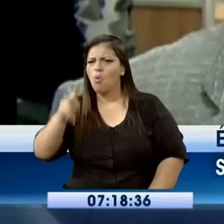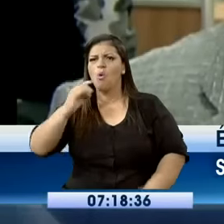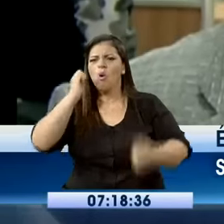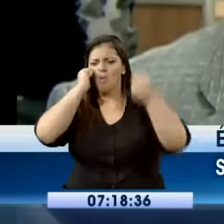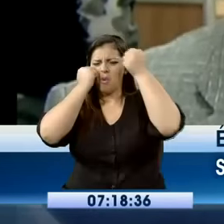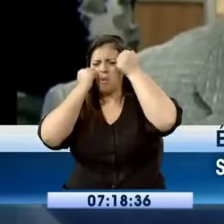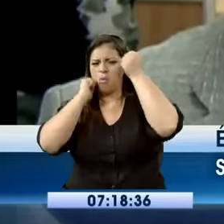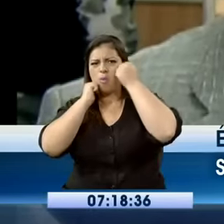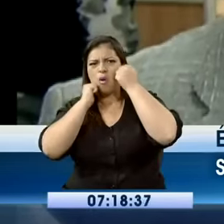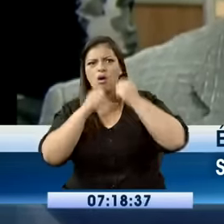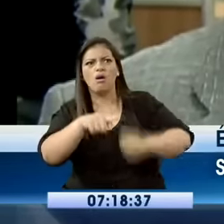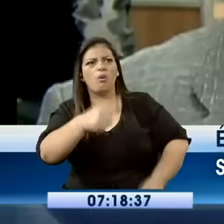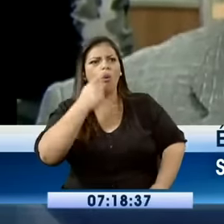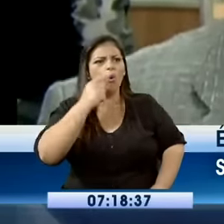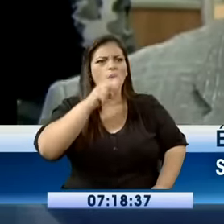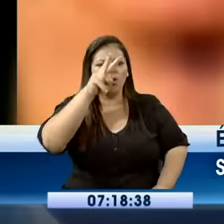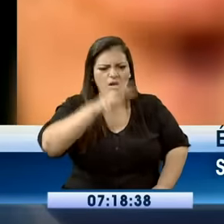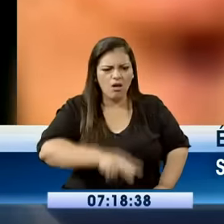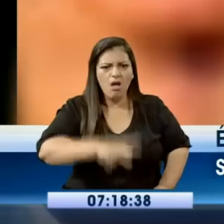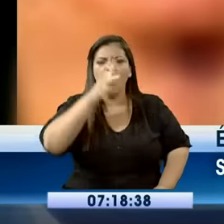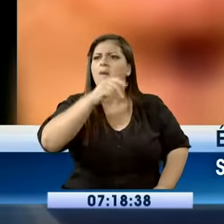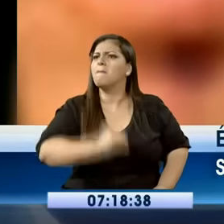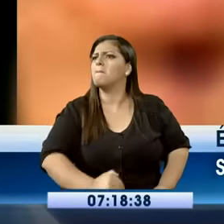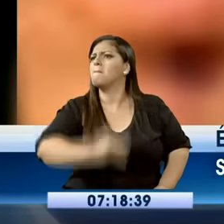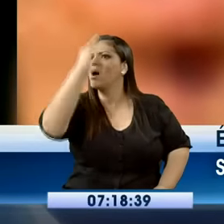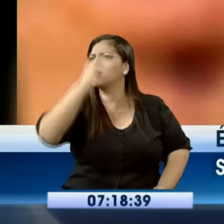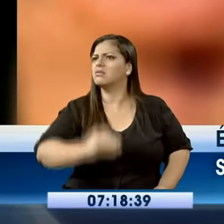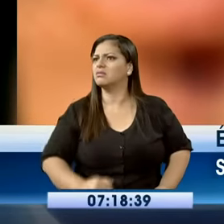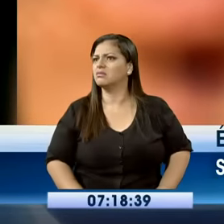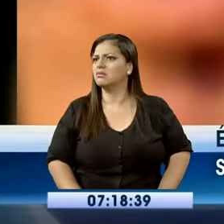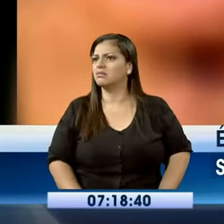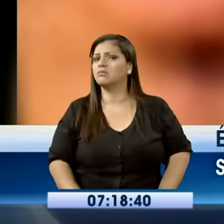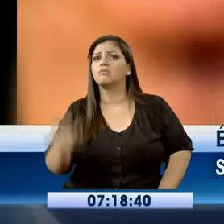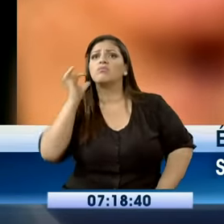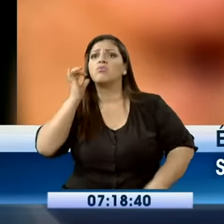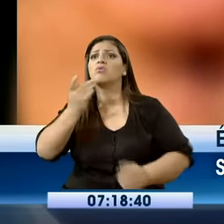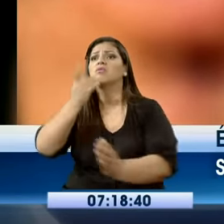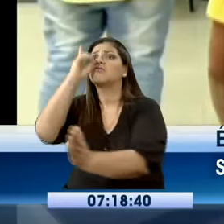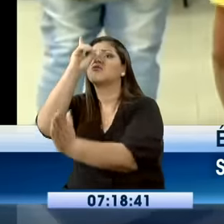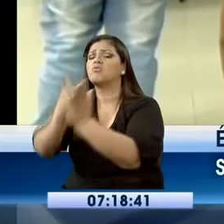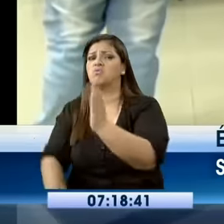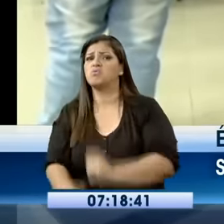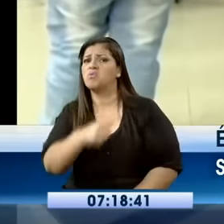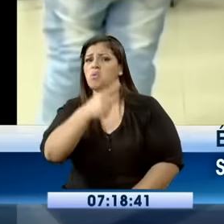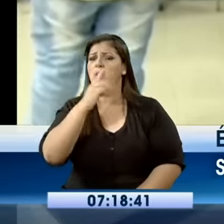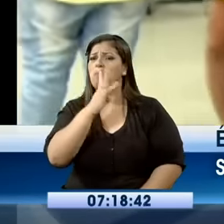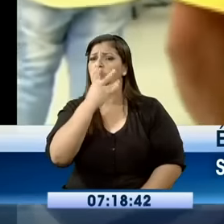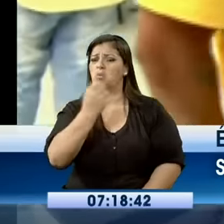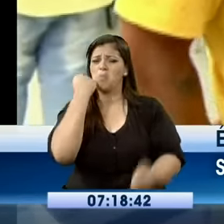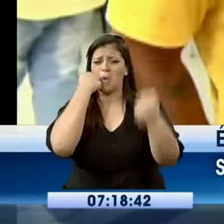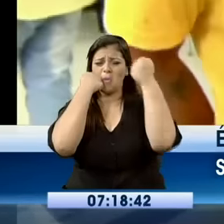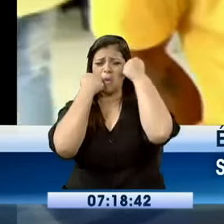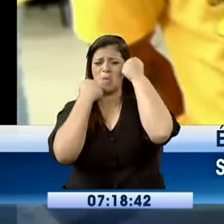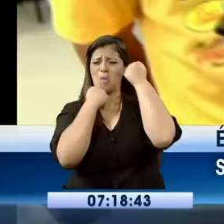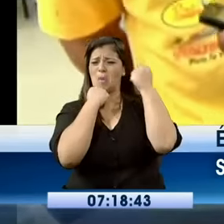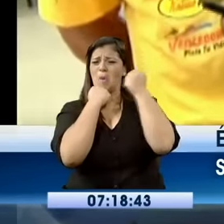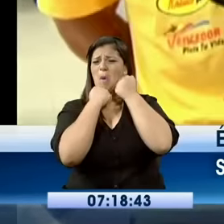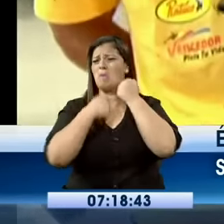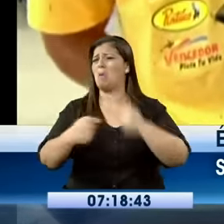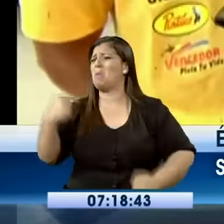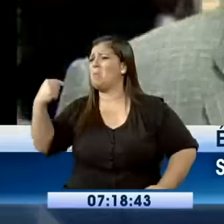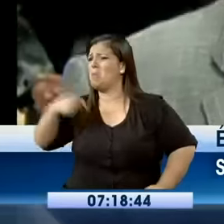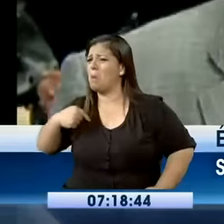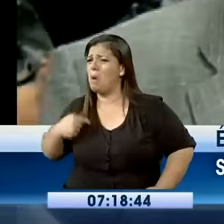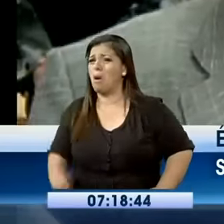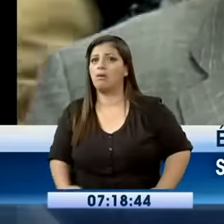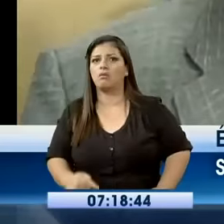Ahora se ha virado el asunto. La mujer es la que siempre lo agrede, inclusive lo ha encontrado la policía, tendido, soñado de un garrotazo